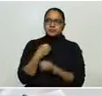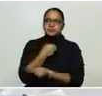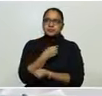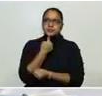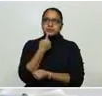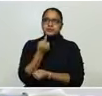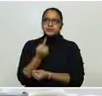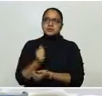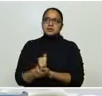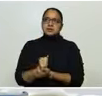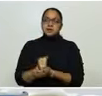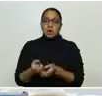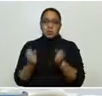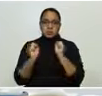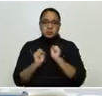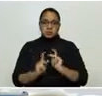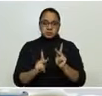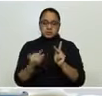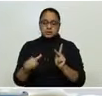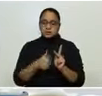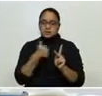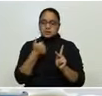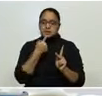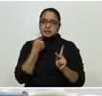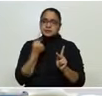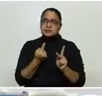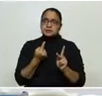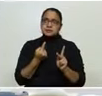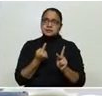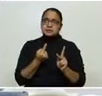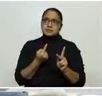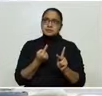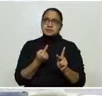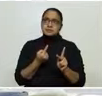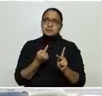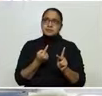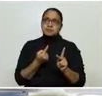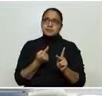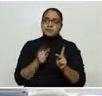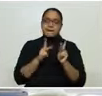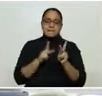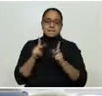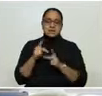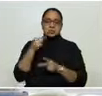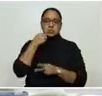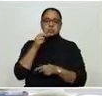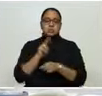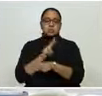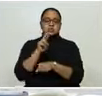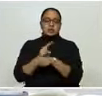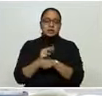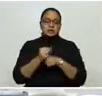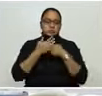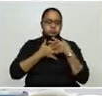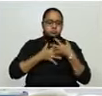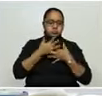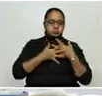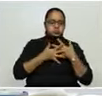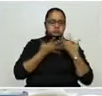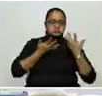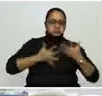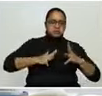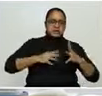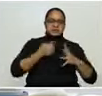oportunidad de lo que se ha venido hablando de usar el plasma de la gente que ya pasó por la